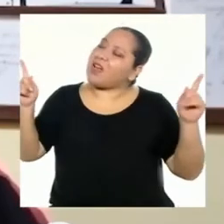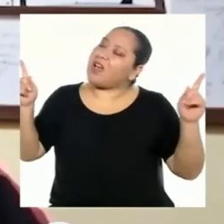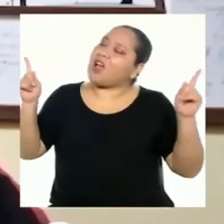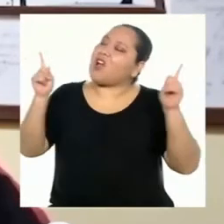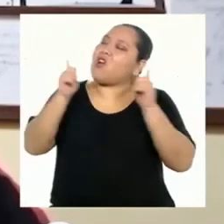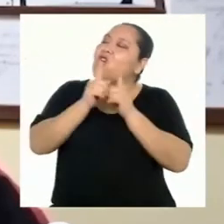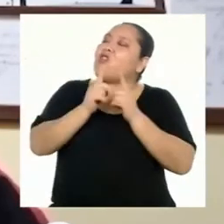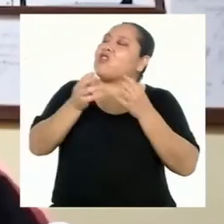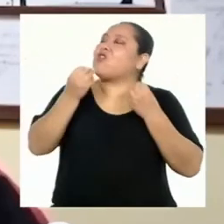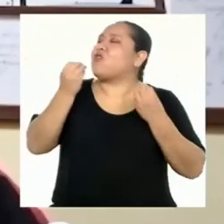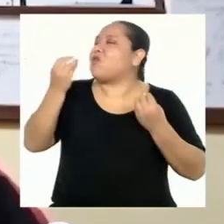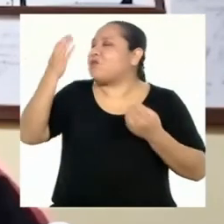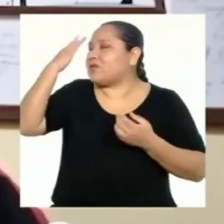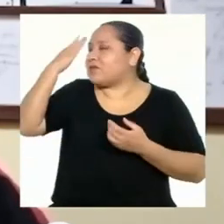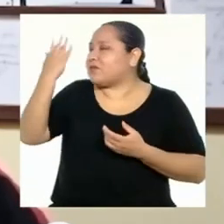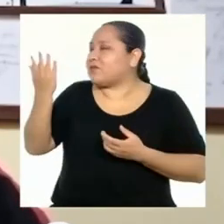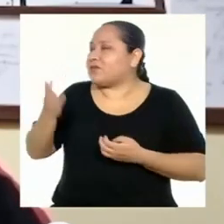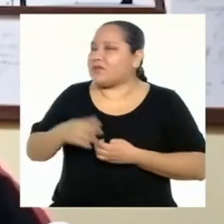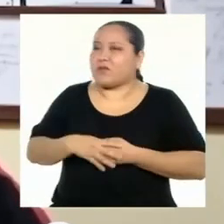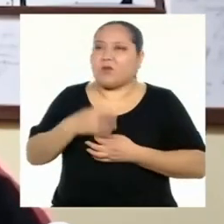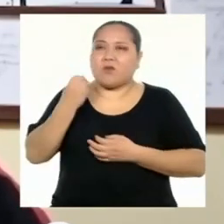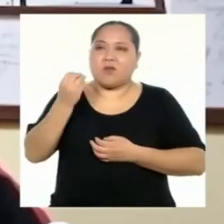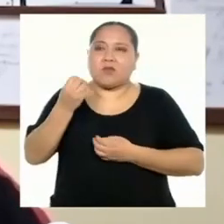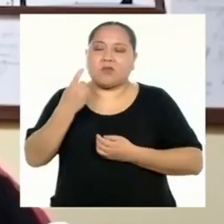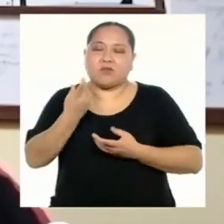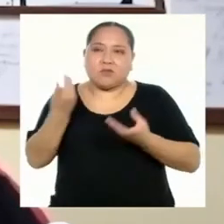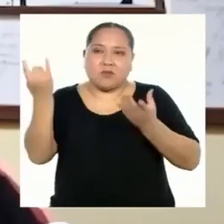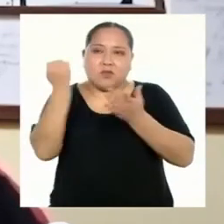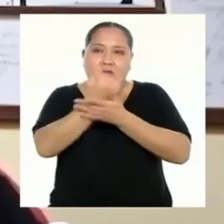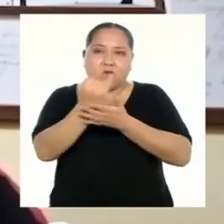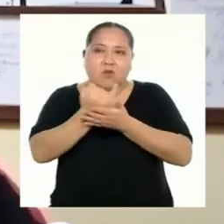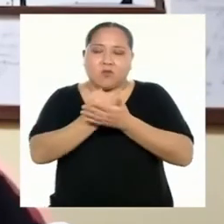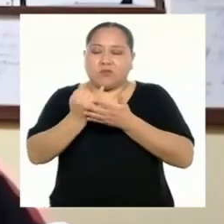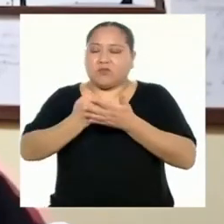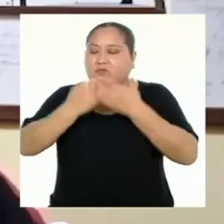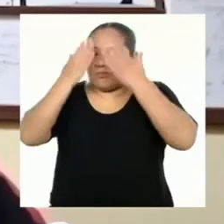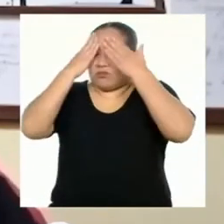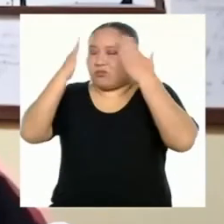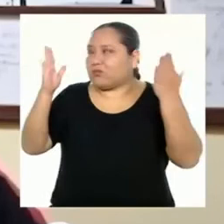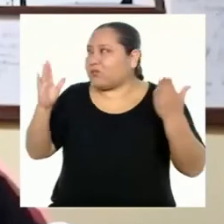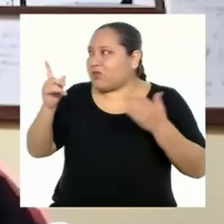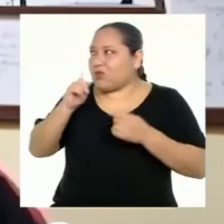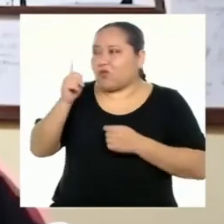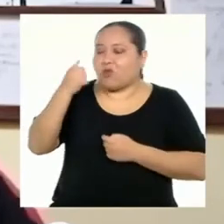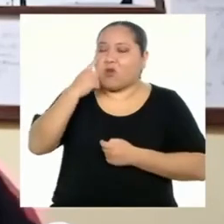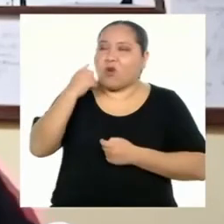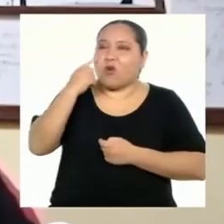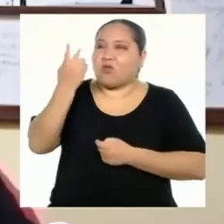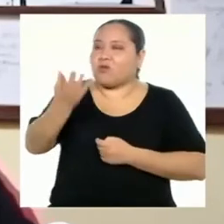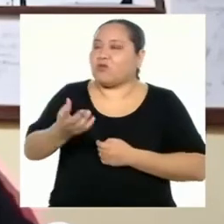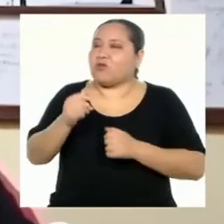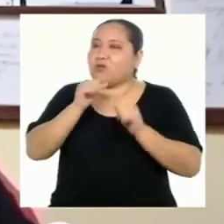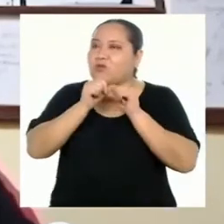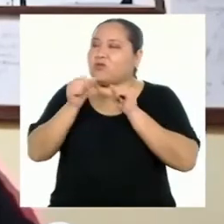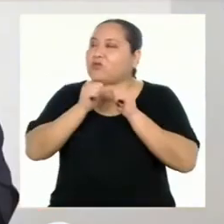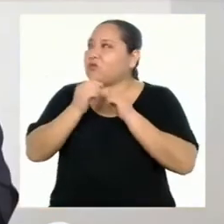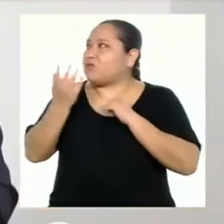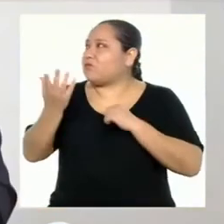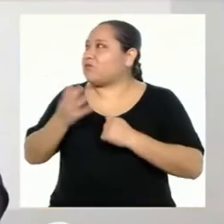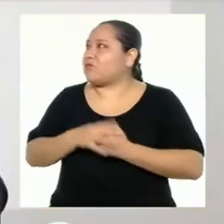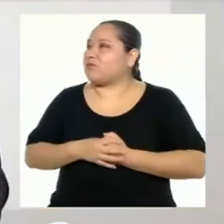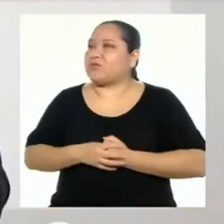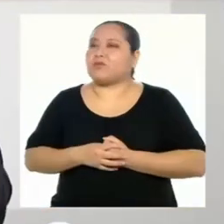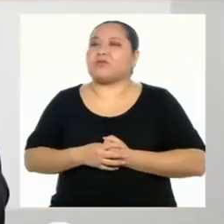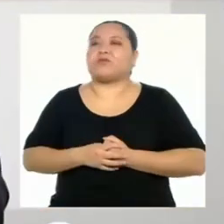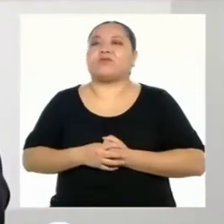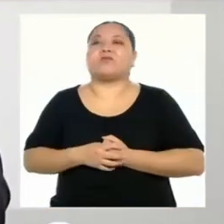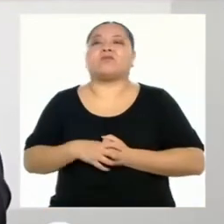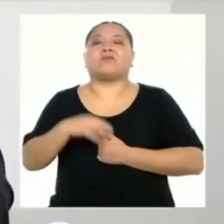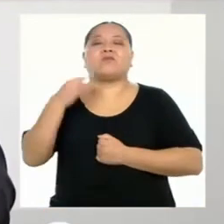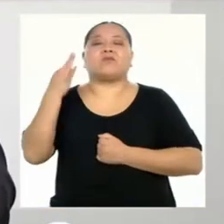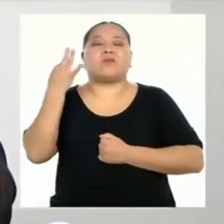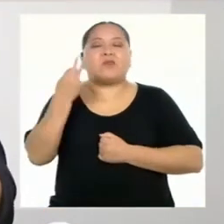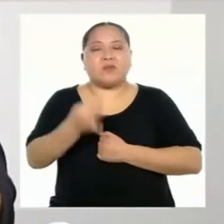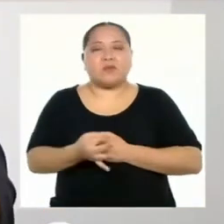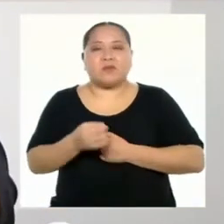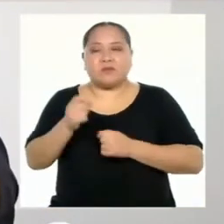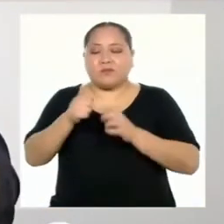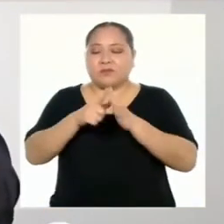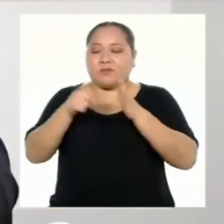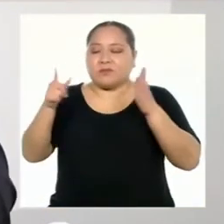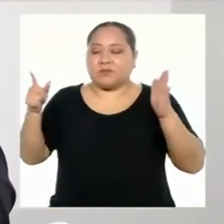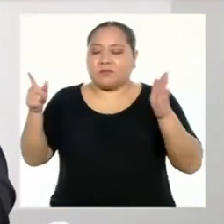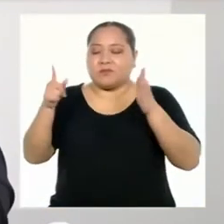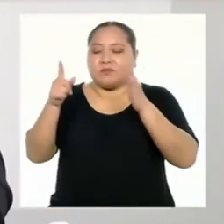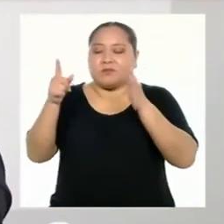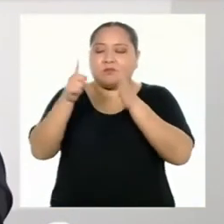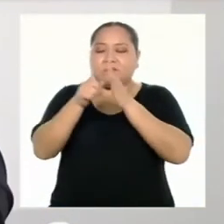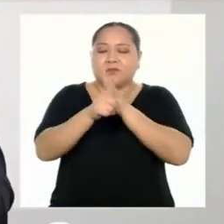o otra más corta? Porque cuando dibujamos, no tenemos o no conocemos los valores. En realidad, las